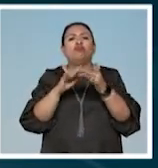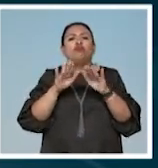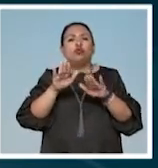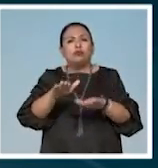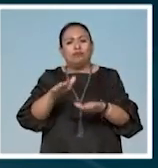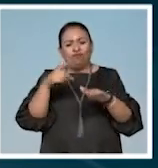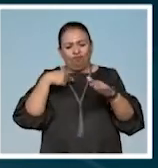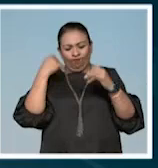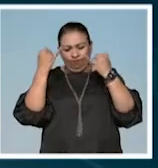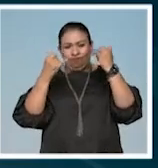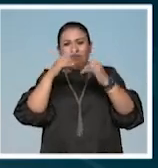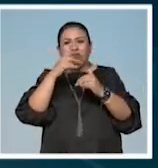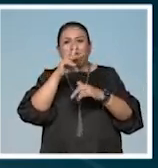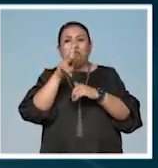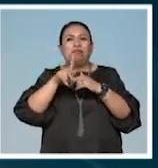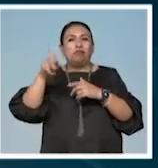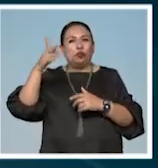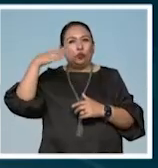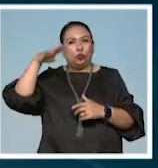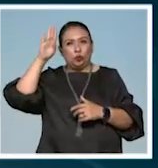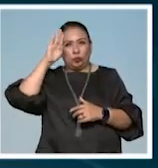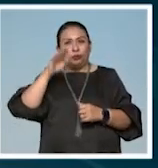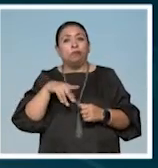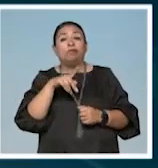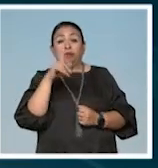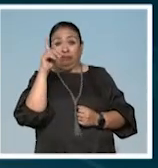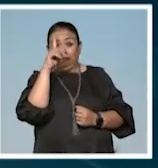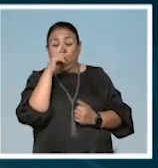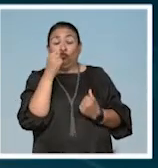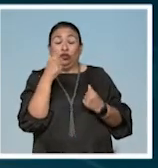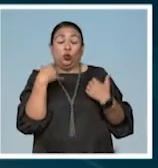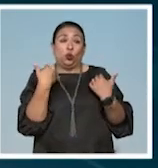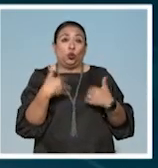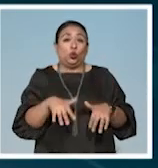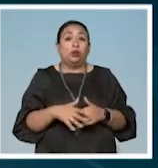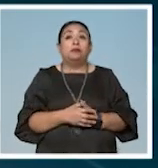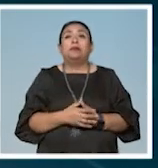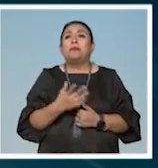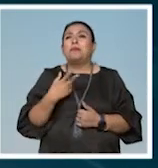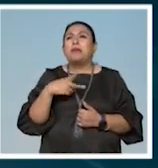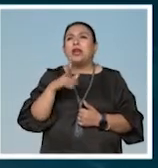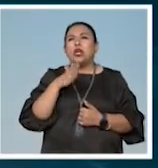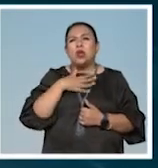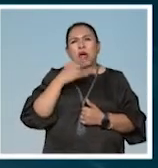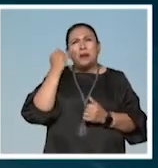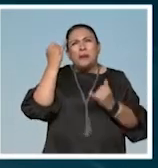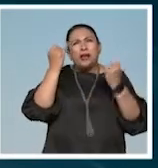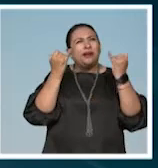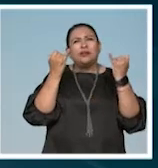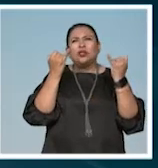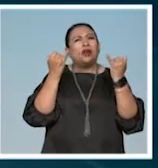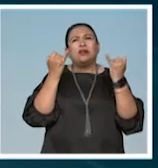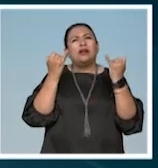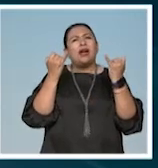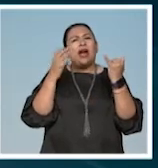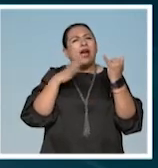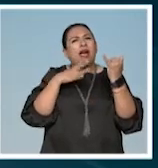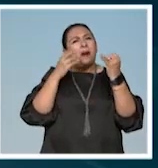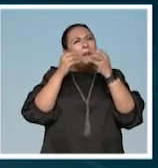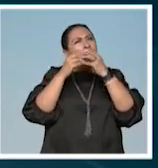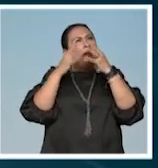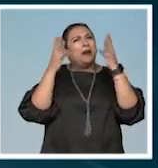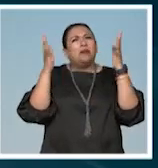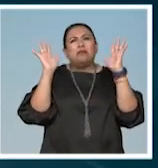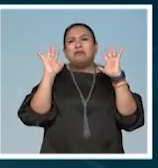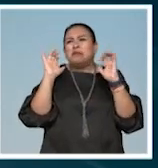creador en un país como Cuba. Es duro y es fuerte, pero nuestra imaginación entonces nos hace crear, de